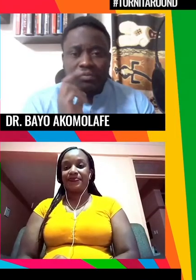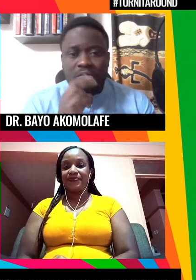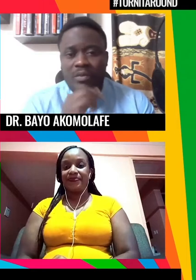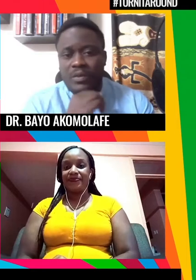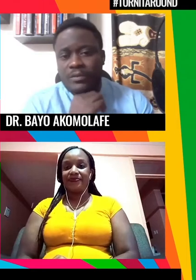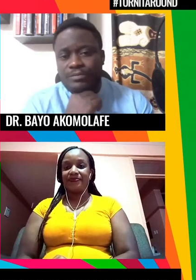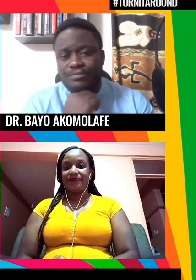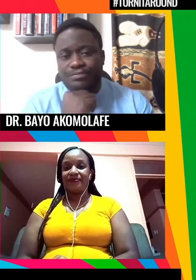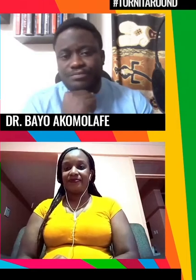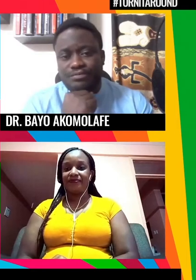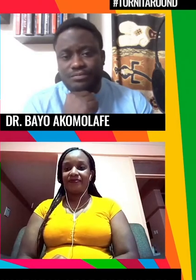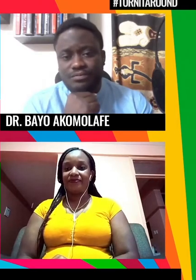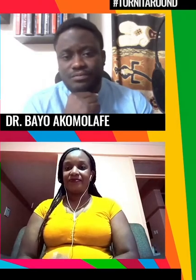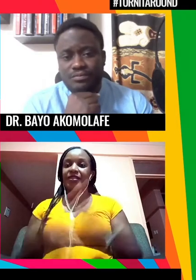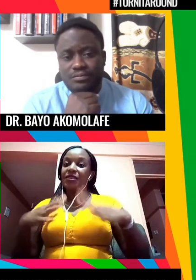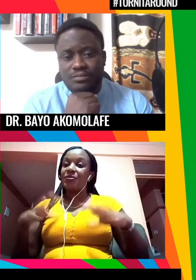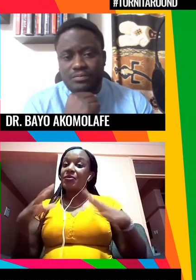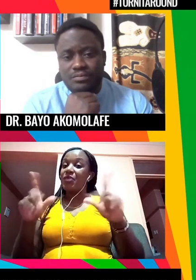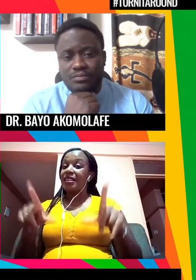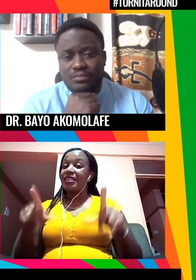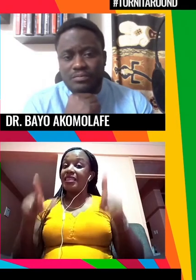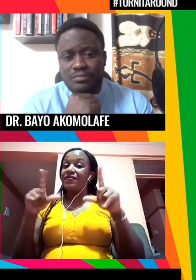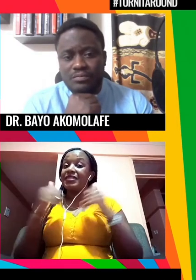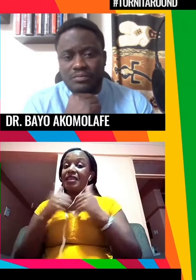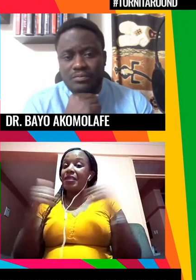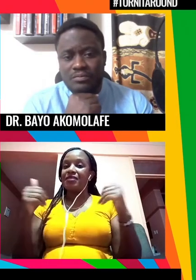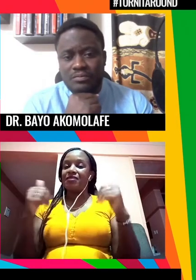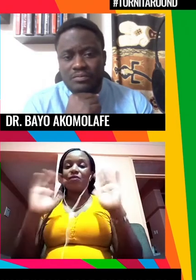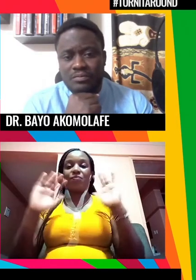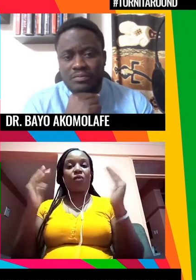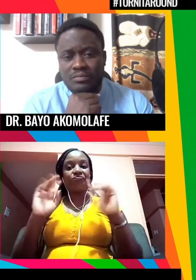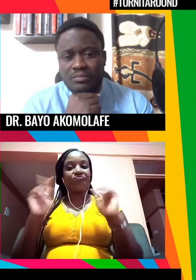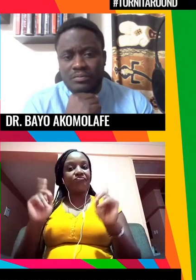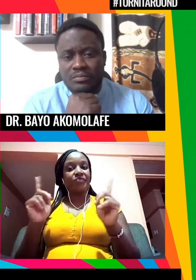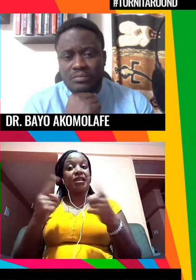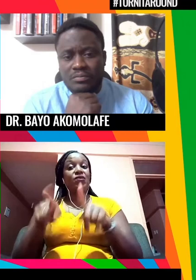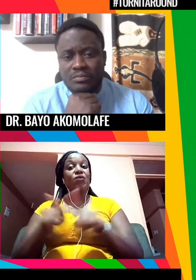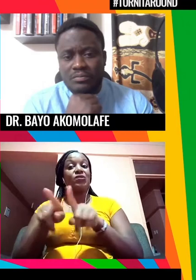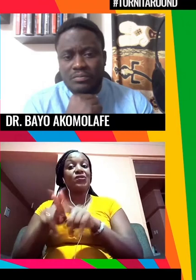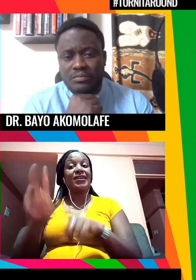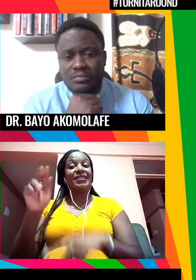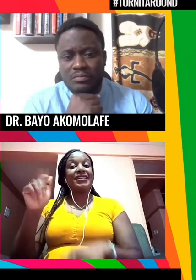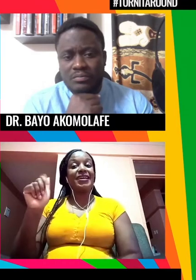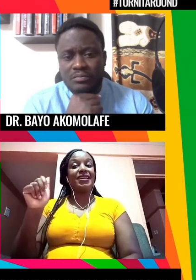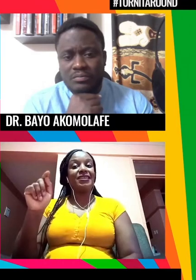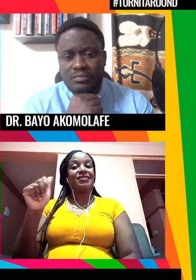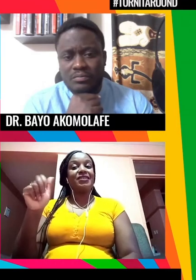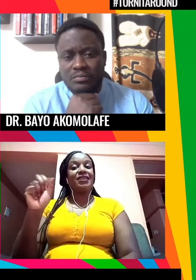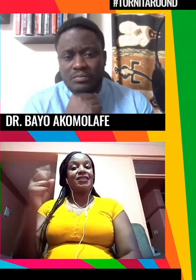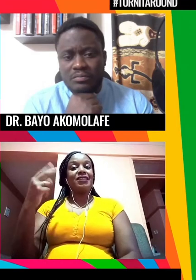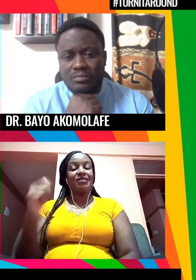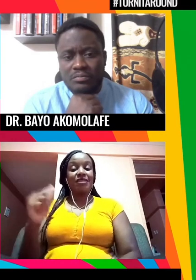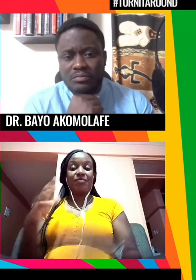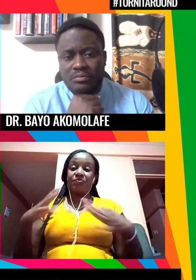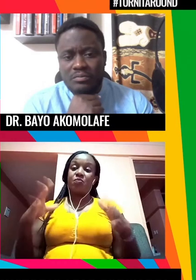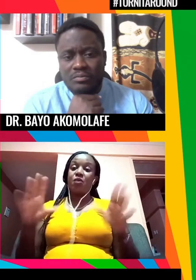Si la gente no vive de forma diferente o separada del planeta y Natasha también lo decía la